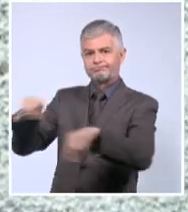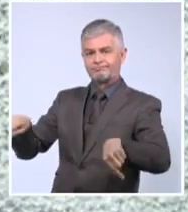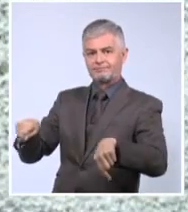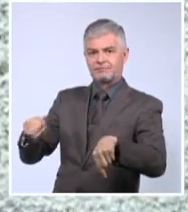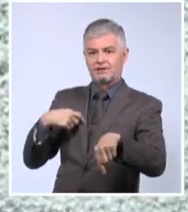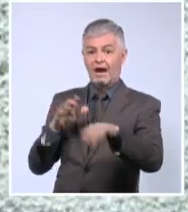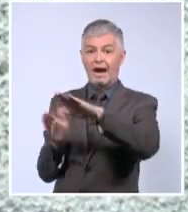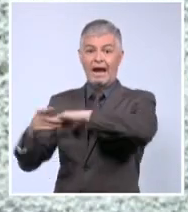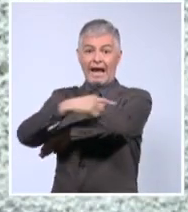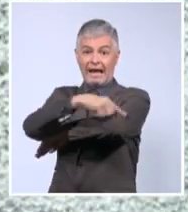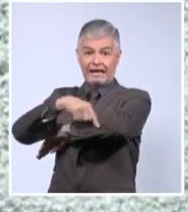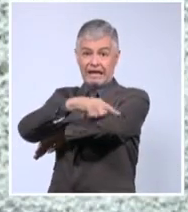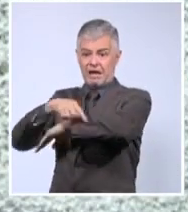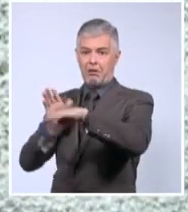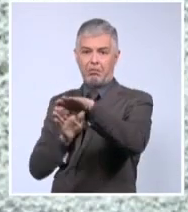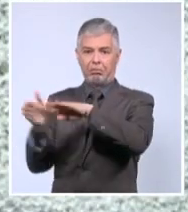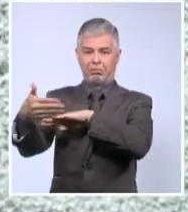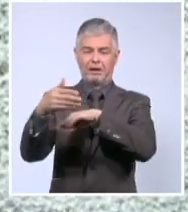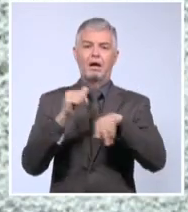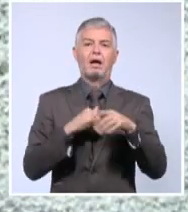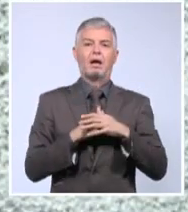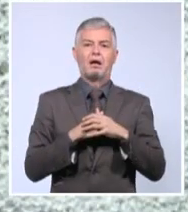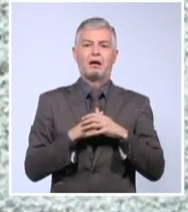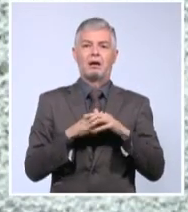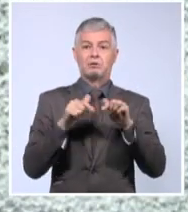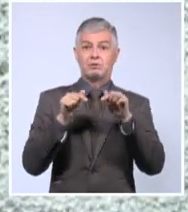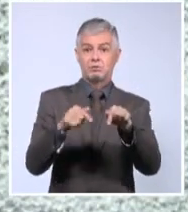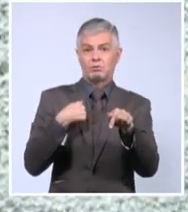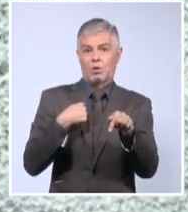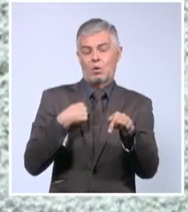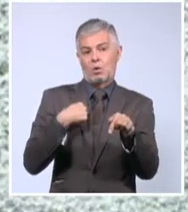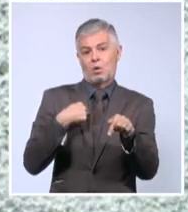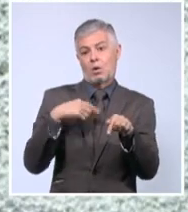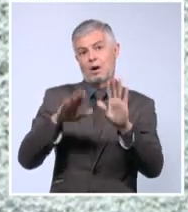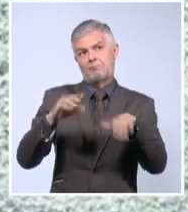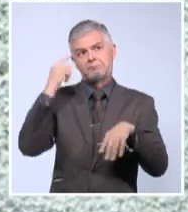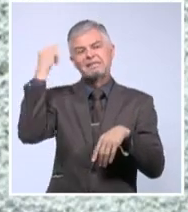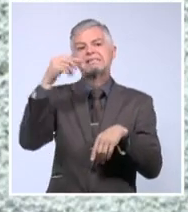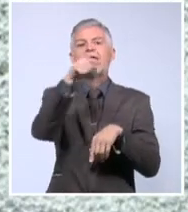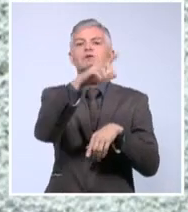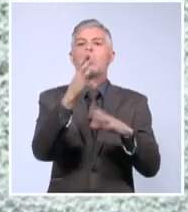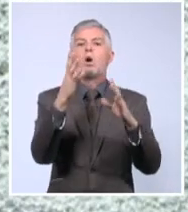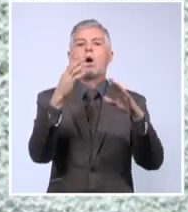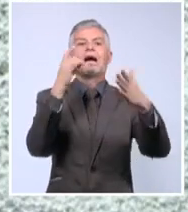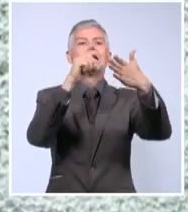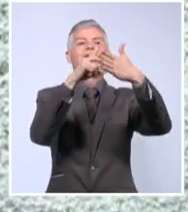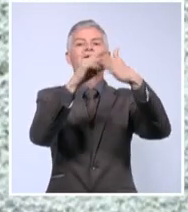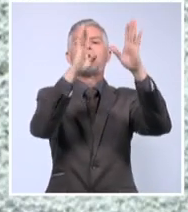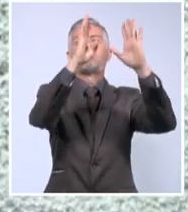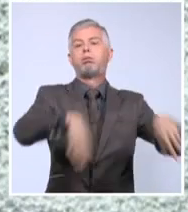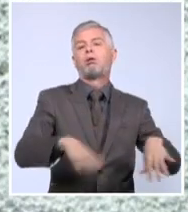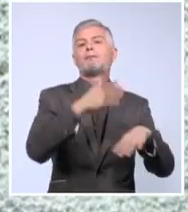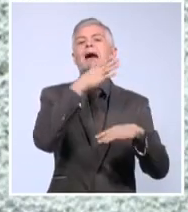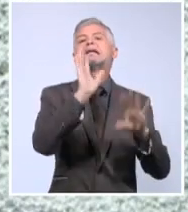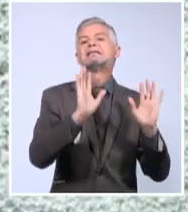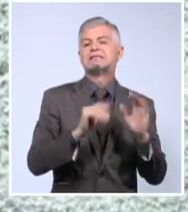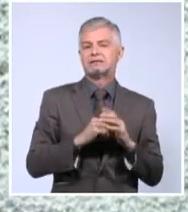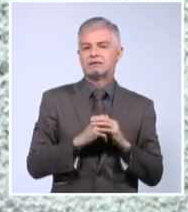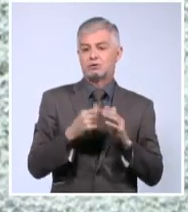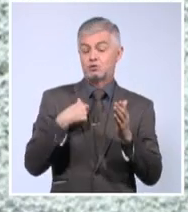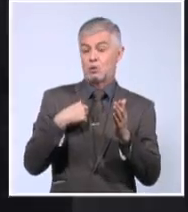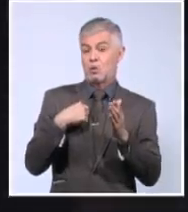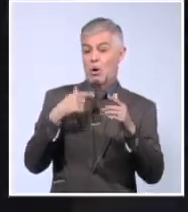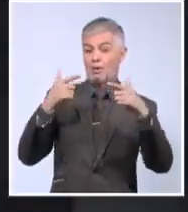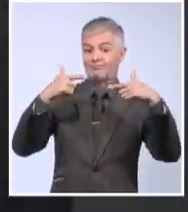esquina, ahí donde yo, para creer como que hubo un derrumbe de cristal, etcétera, que era lo que ella me pedía, yo le hago una directa, un